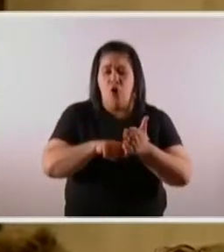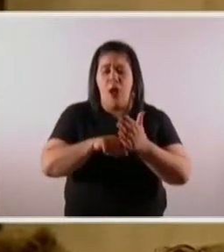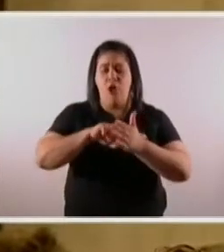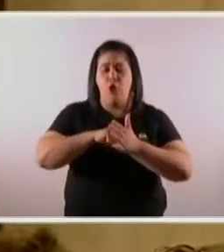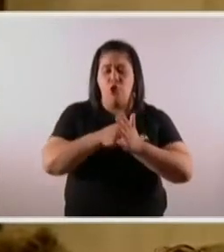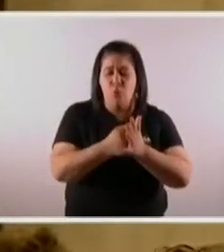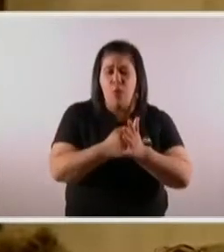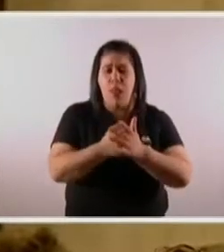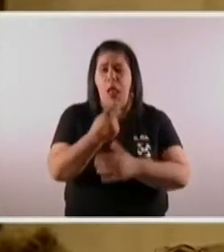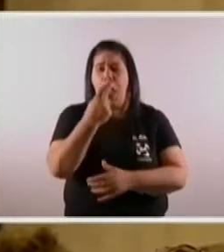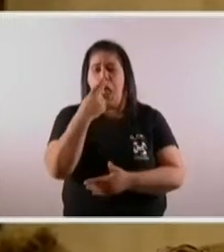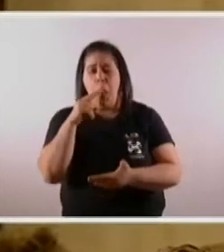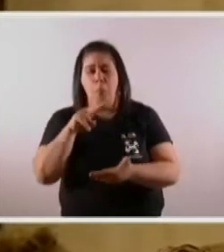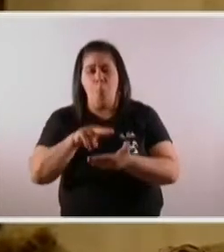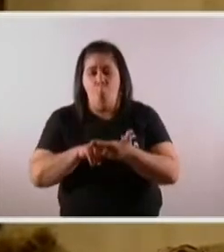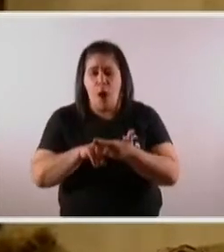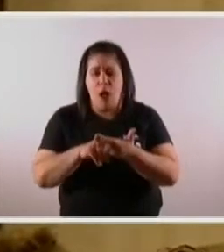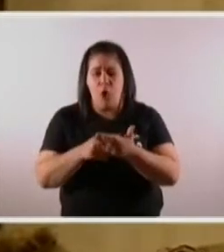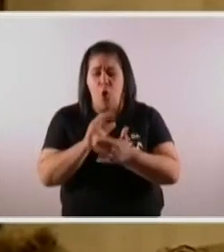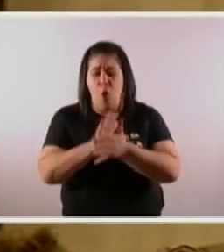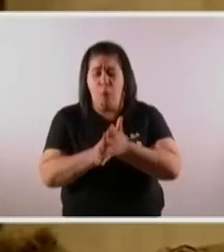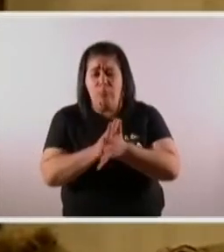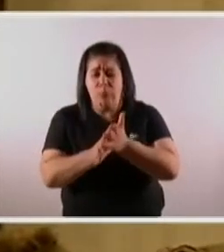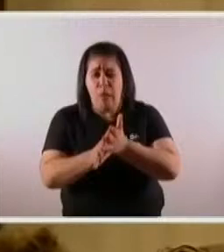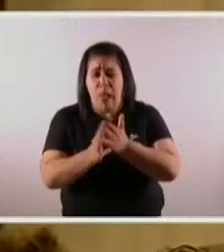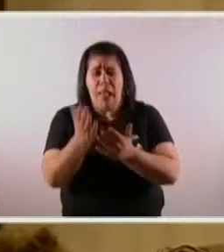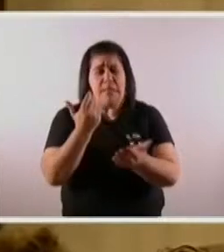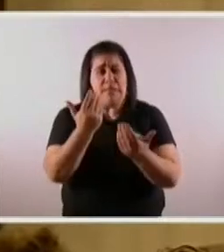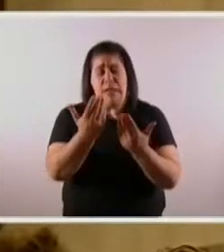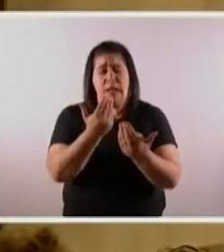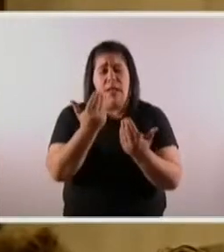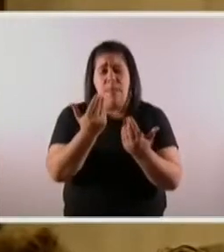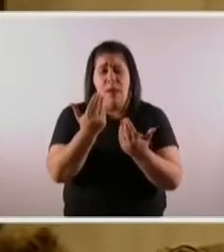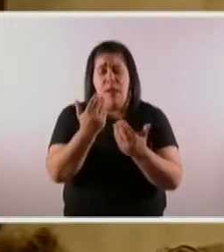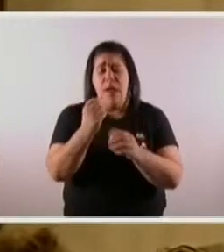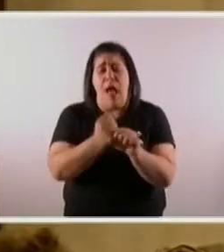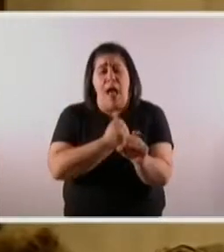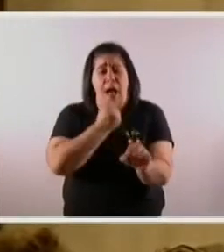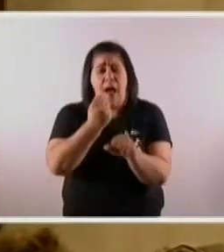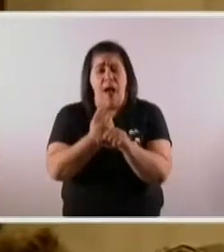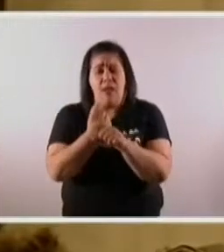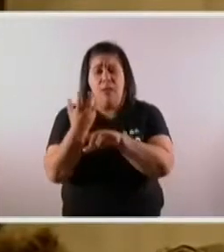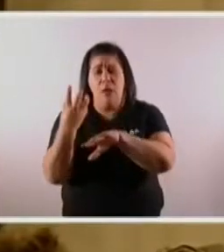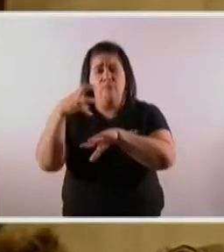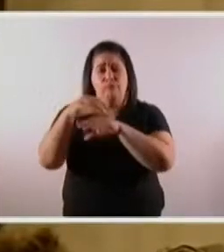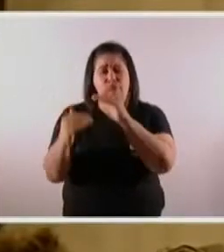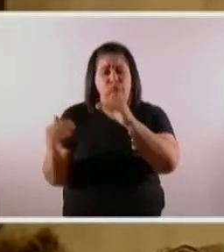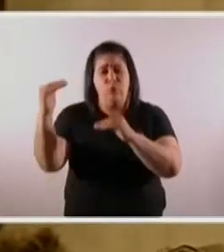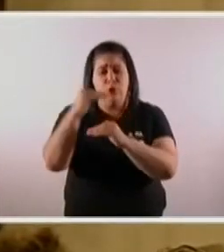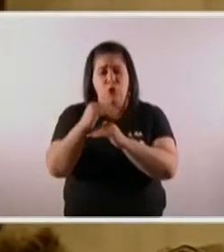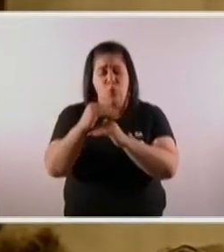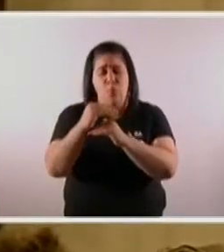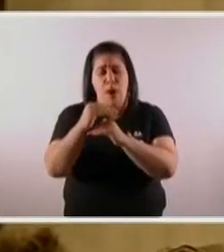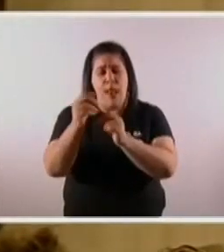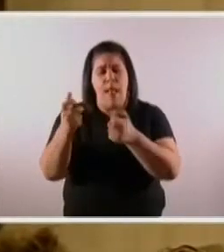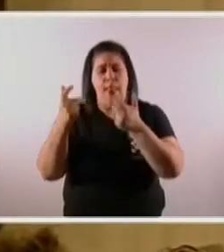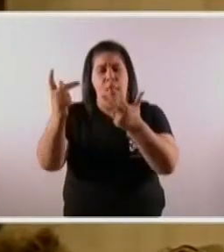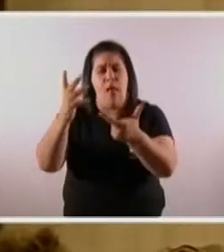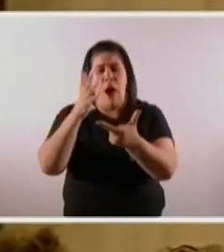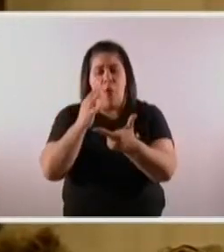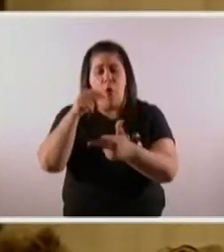impositivas. Todo en forma transitoria hasta que la Corte se expida. Ahora se suma un recorte más.